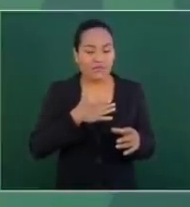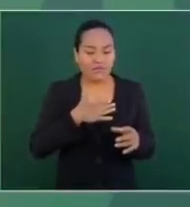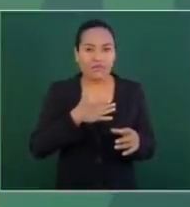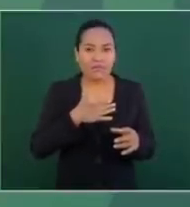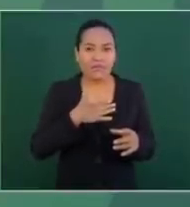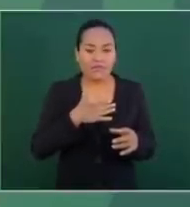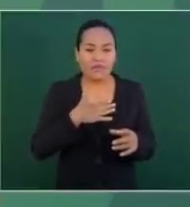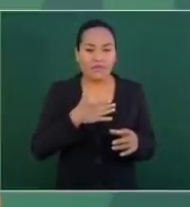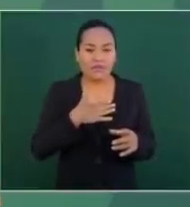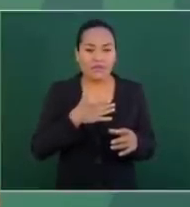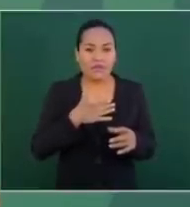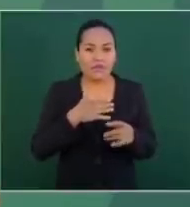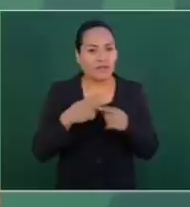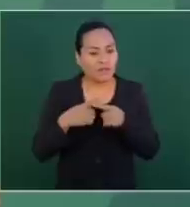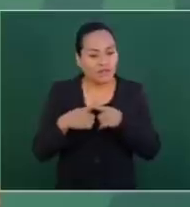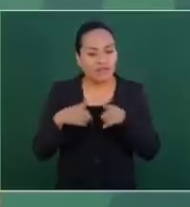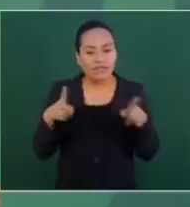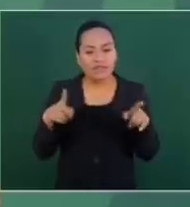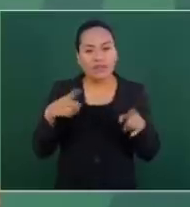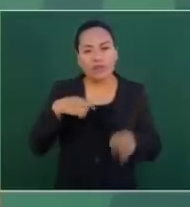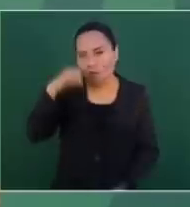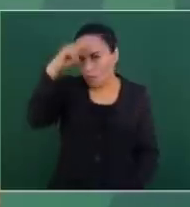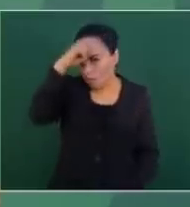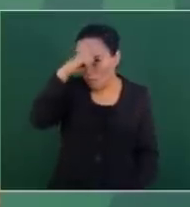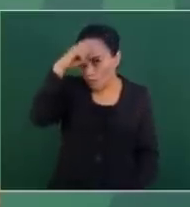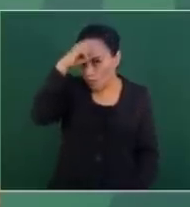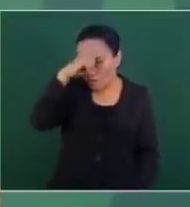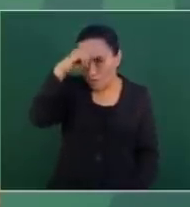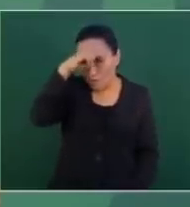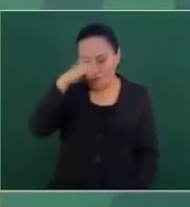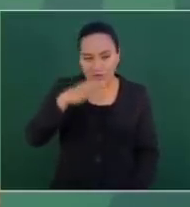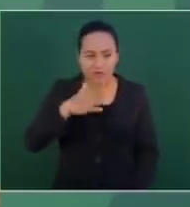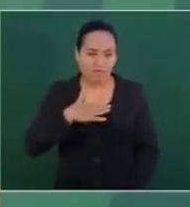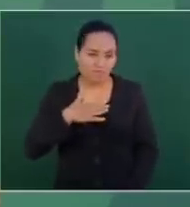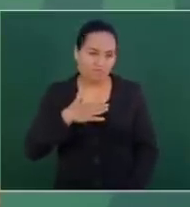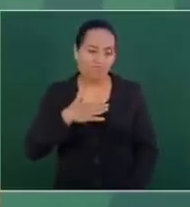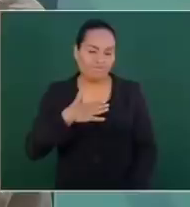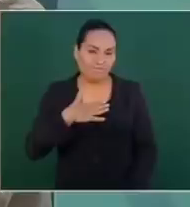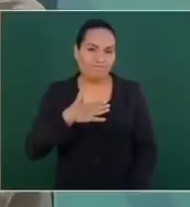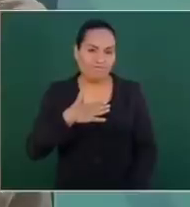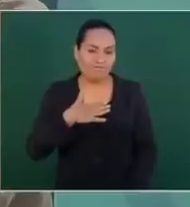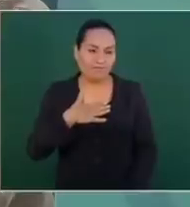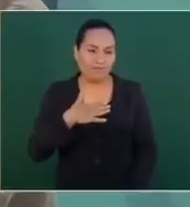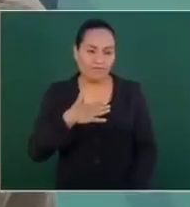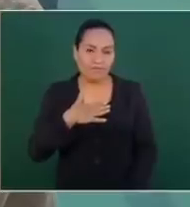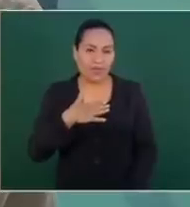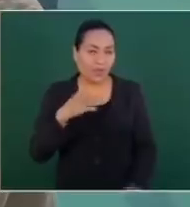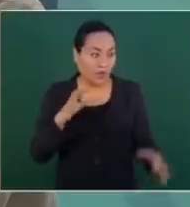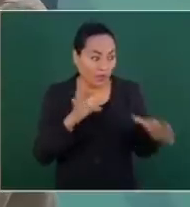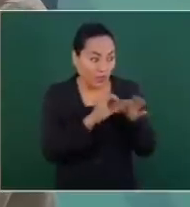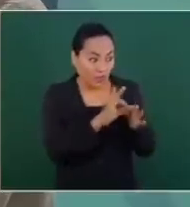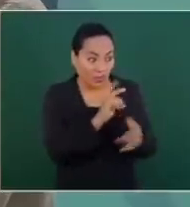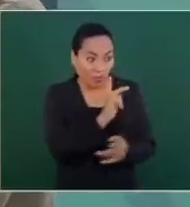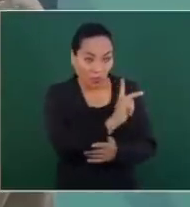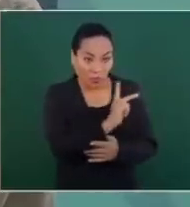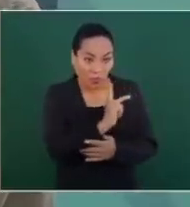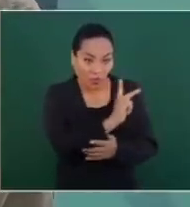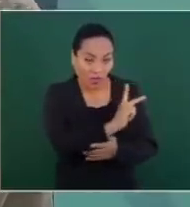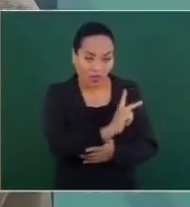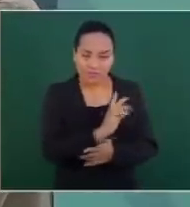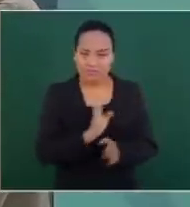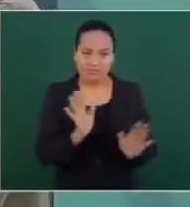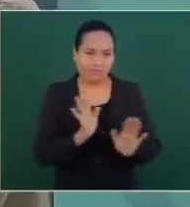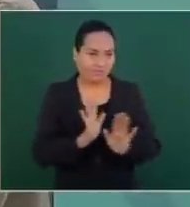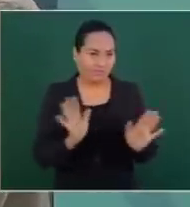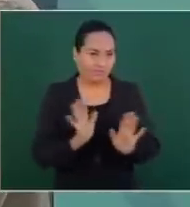propios criterios. Entonces, me representan.